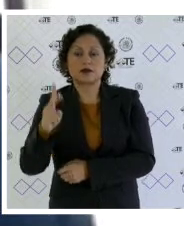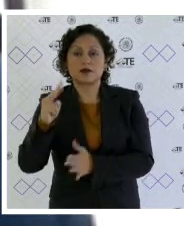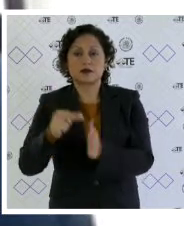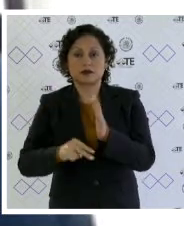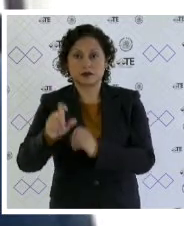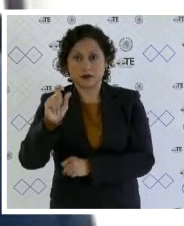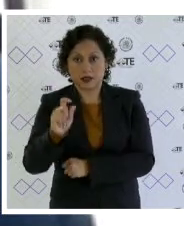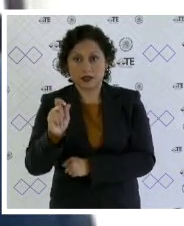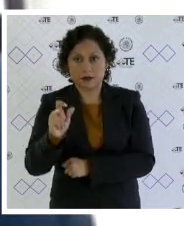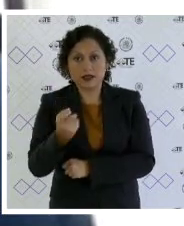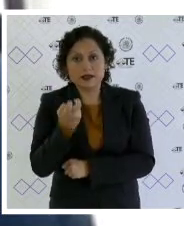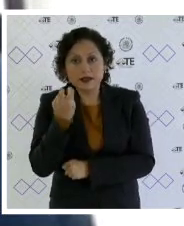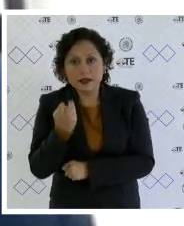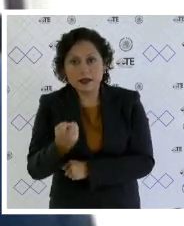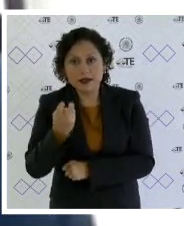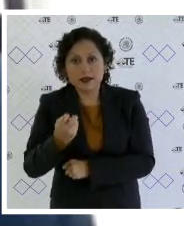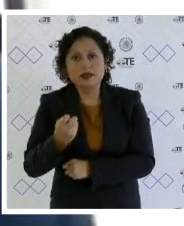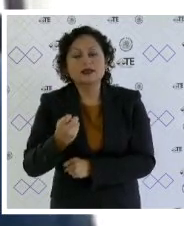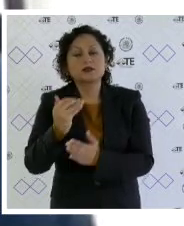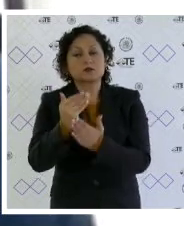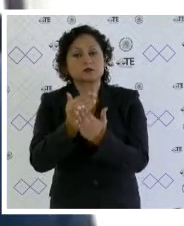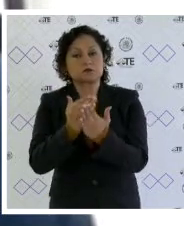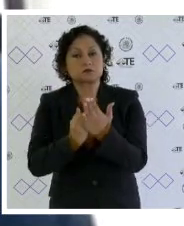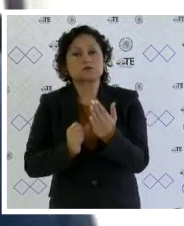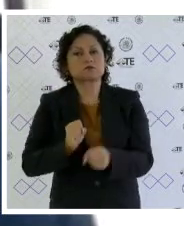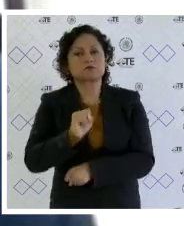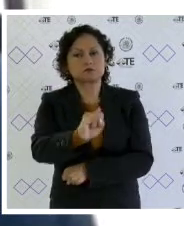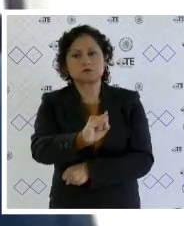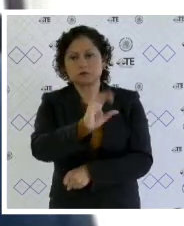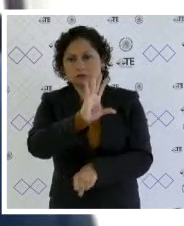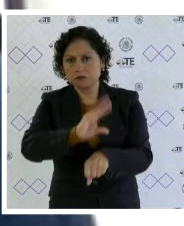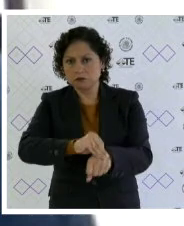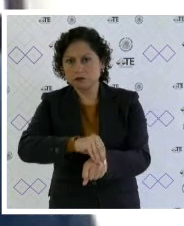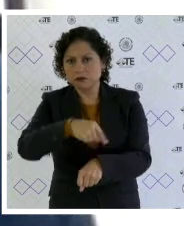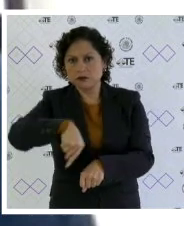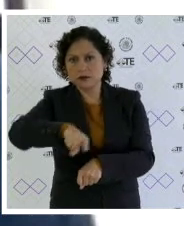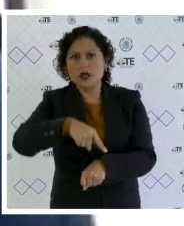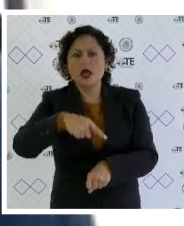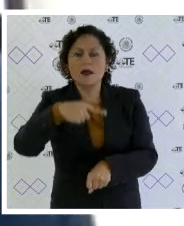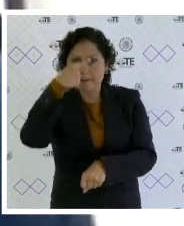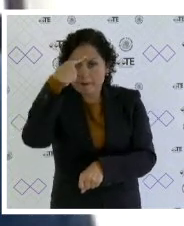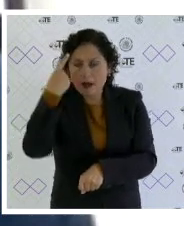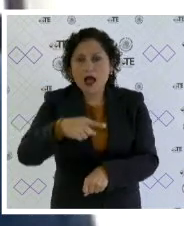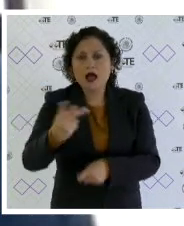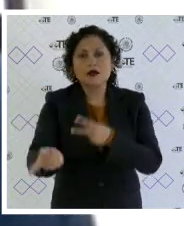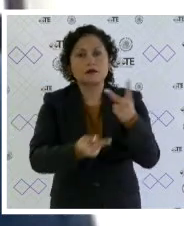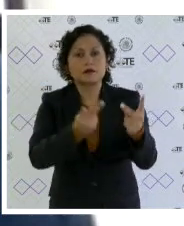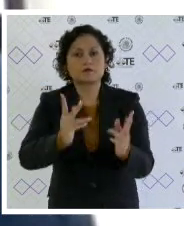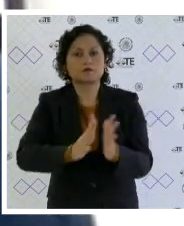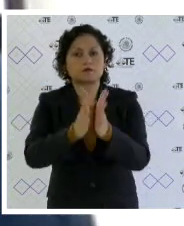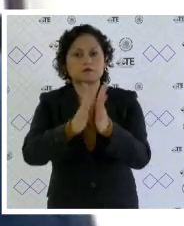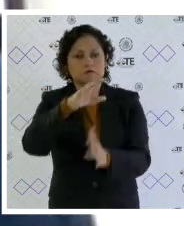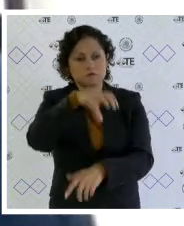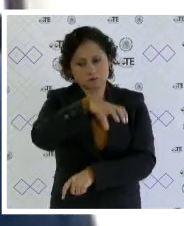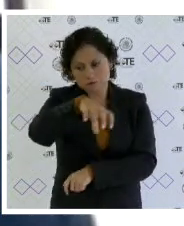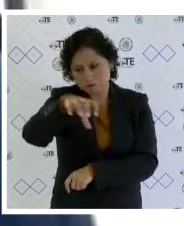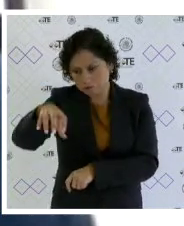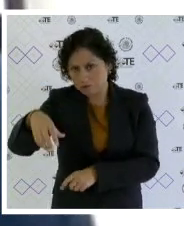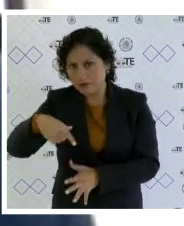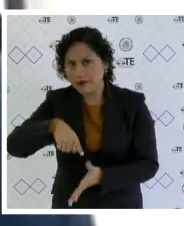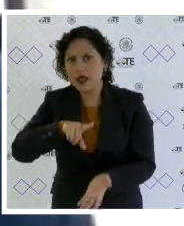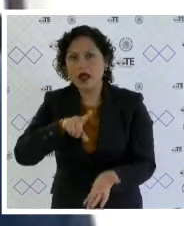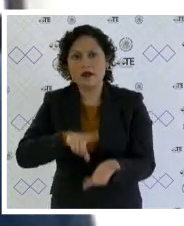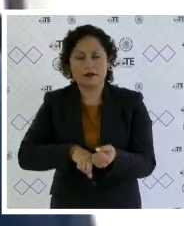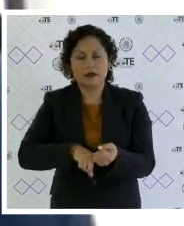mediante el cual aprobó diversas medidas de prevención y seguridad para llevar a cabo la consulta de los pueblos barrios originarios y comunidades